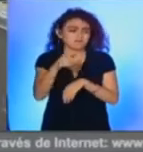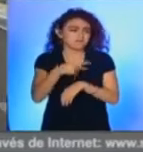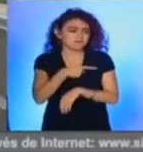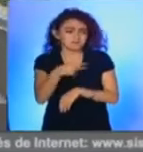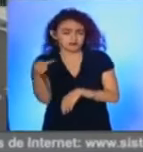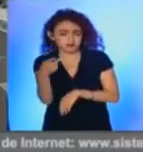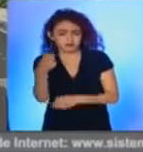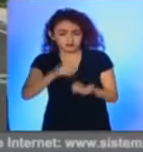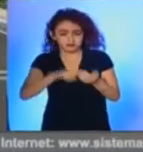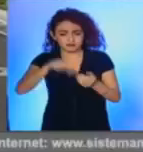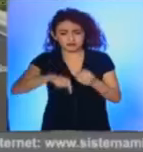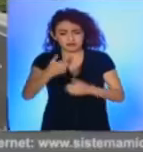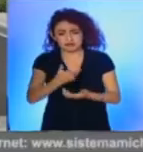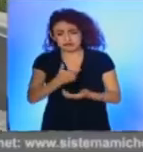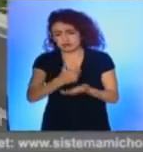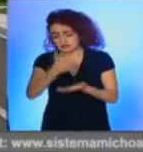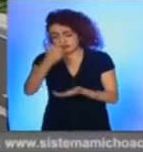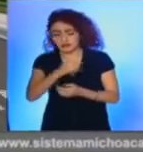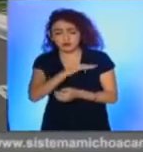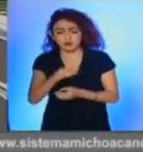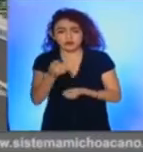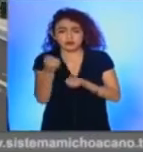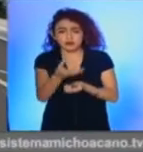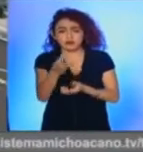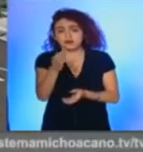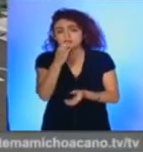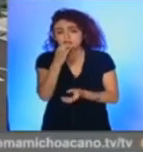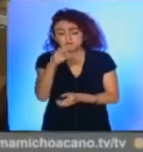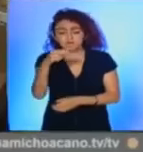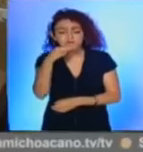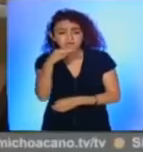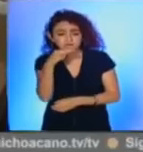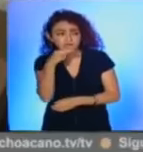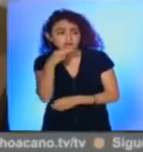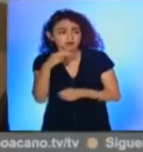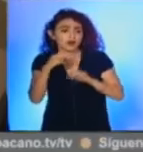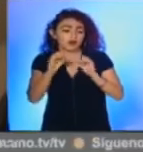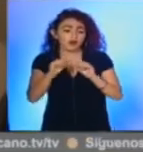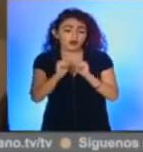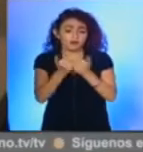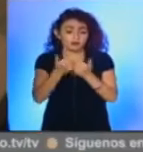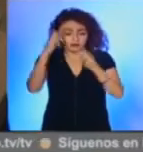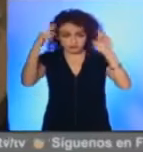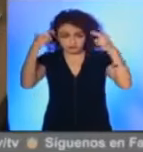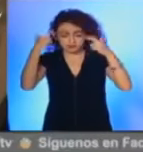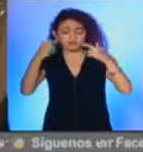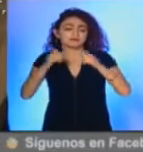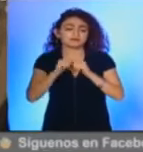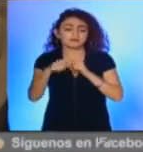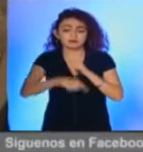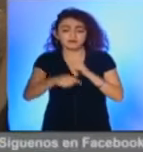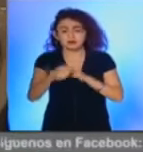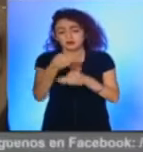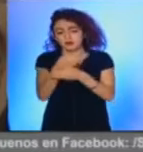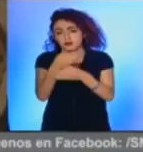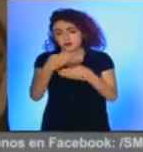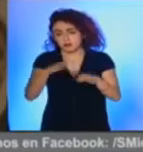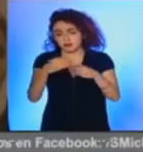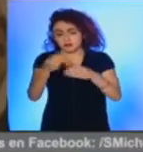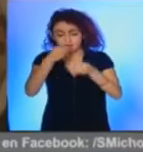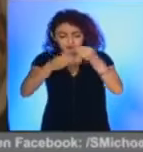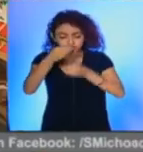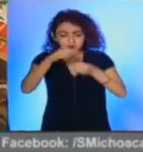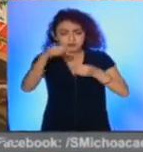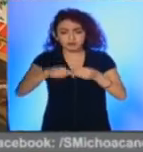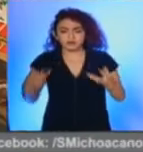¡Suscríbete al canal! Para pobreza extrema puedan tener una cena navideña y o una rosca de reyes, el Banco de Alimentos en Michoacán, en